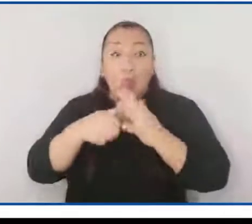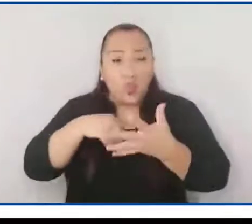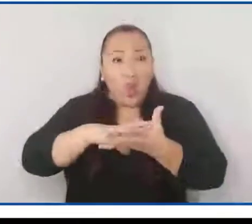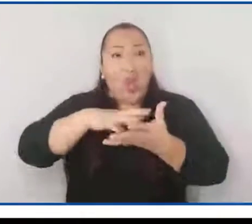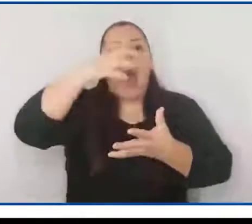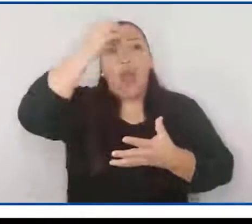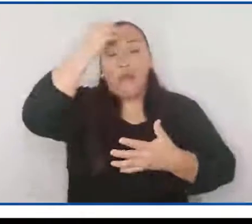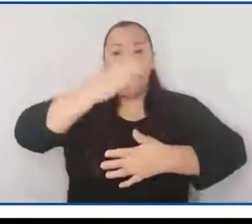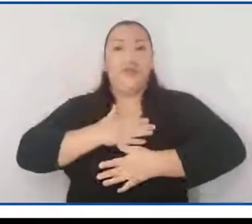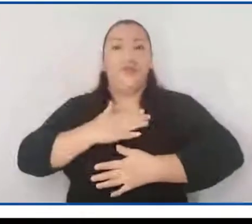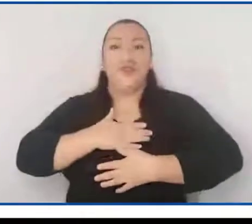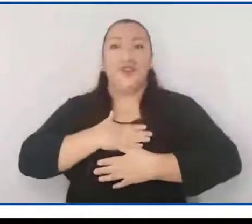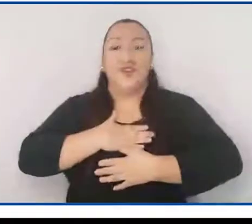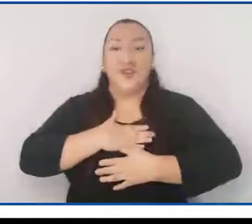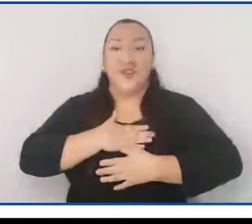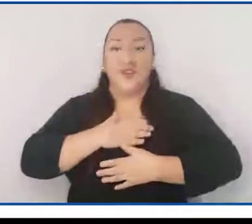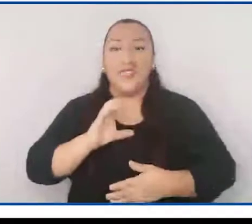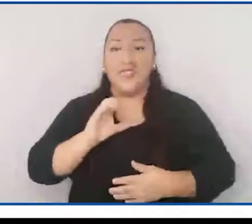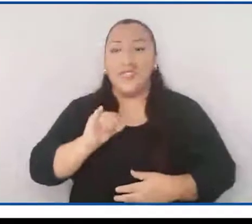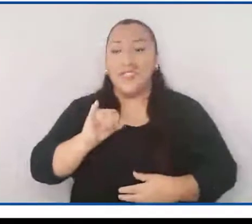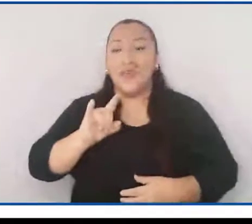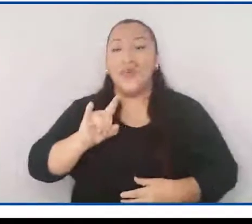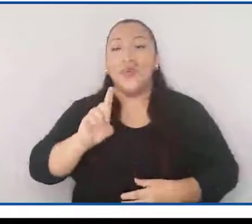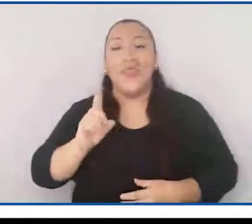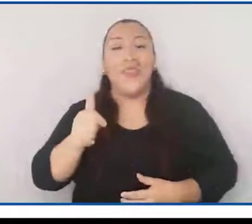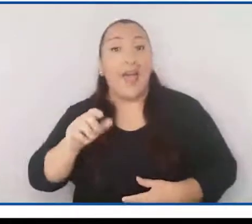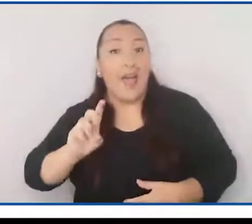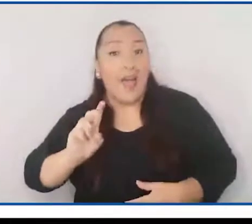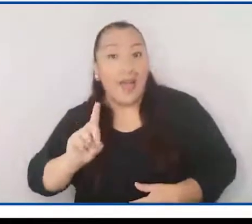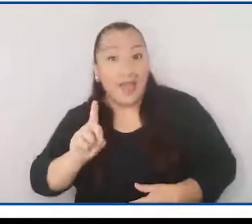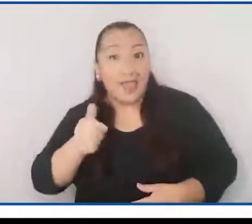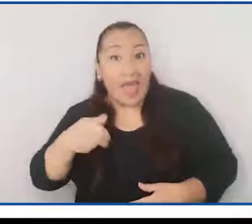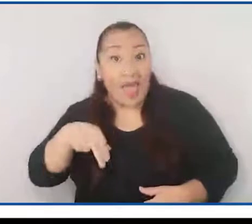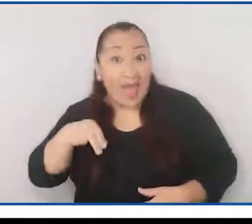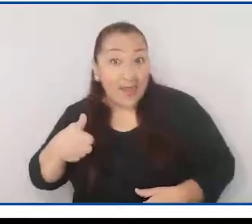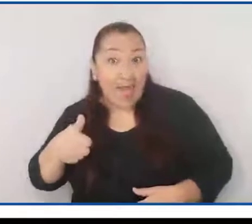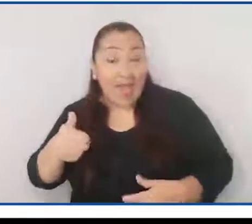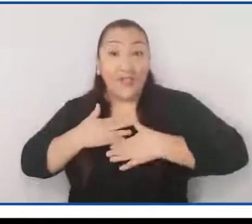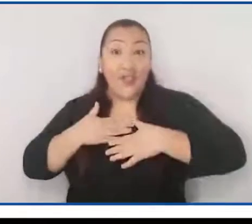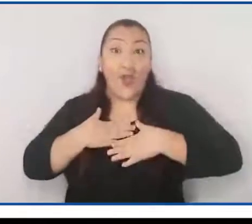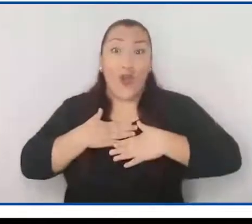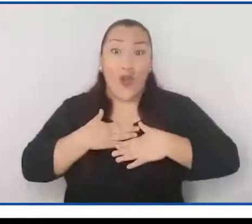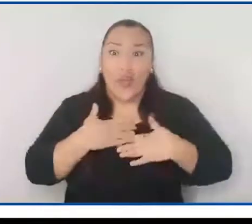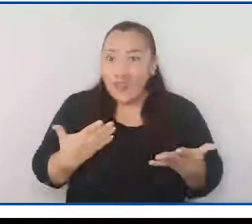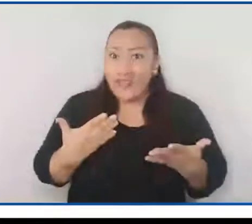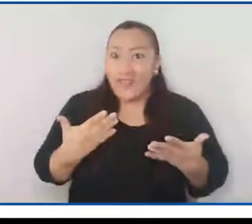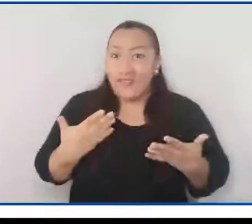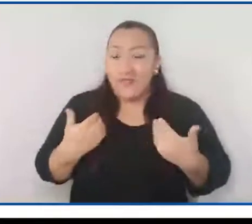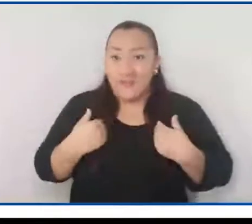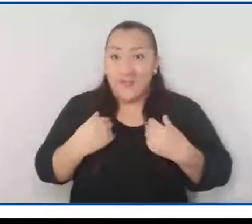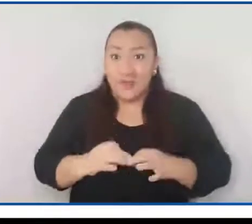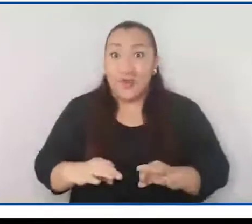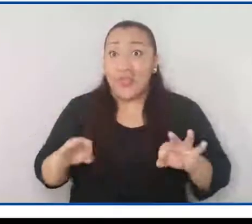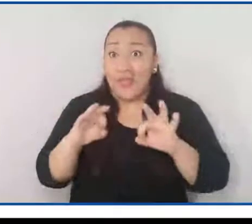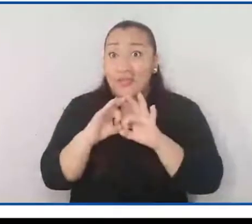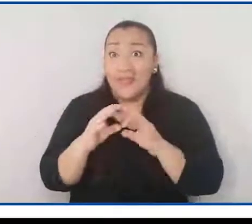y aprende a ser ciudadana en su experiencia diaria, que es social por definición.